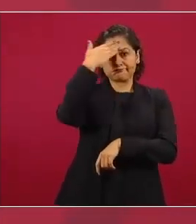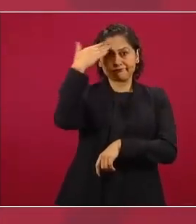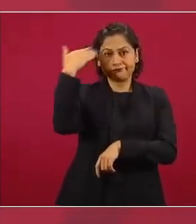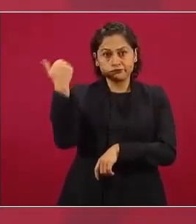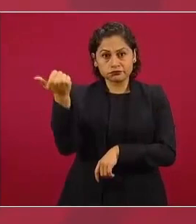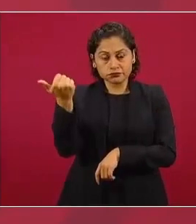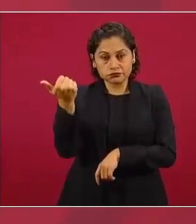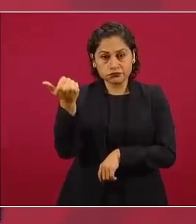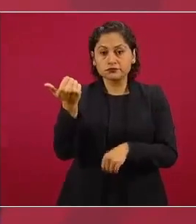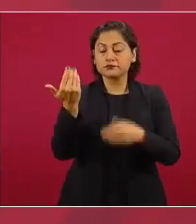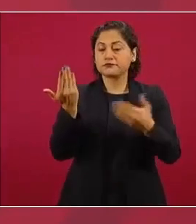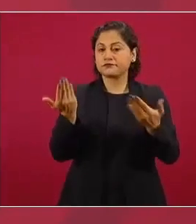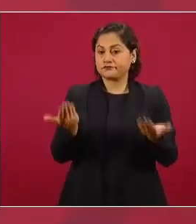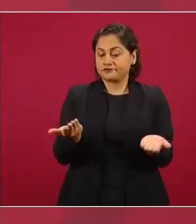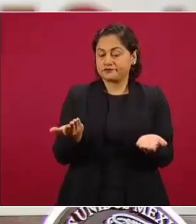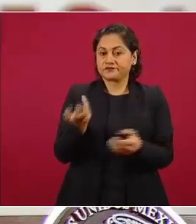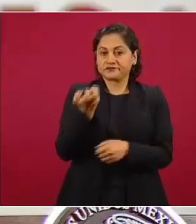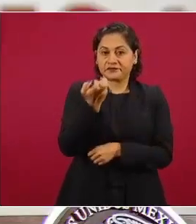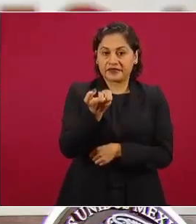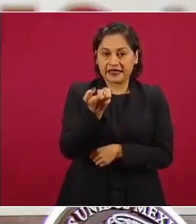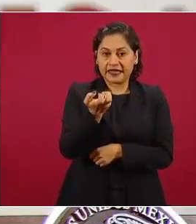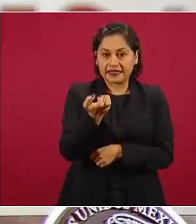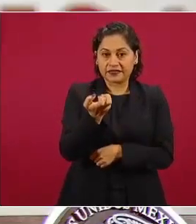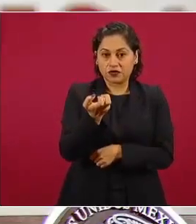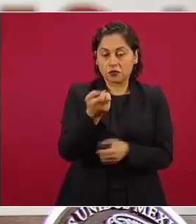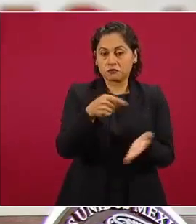esto va más allá de lo legal